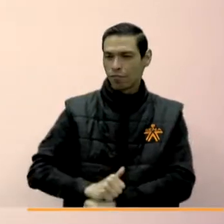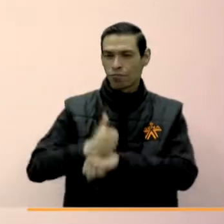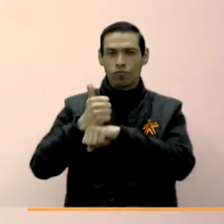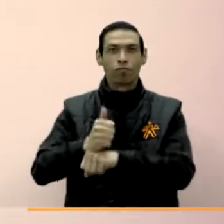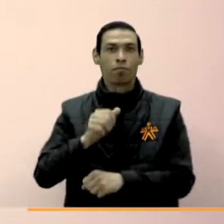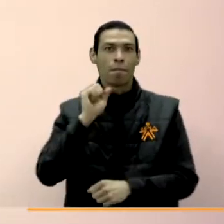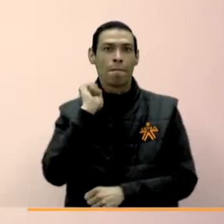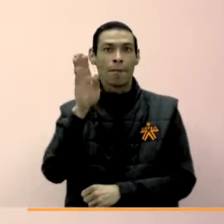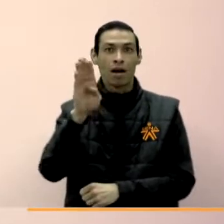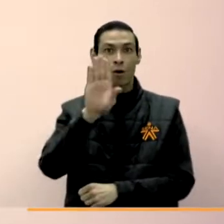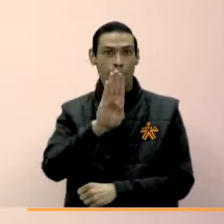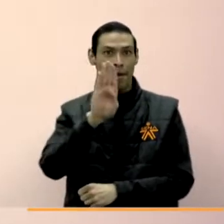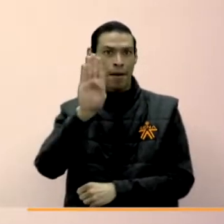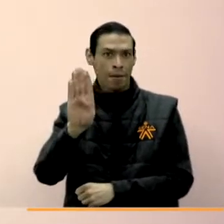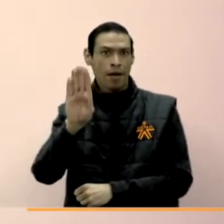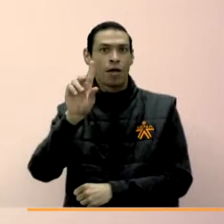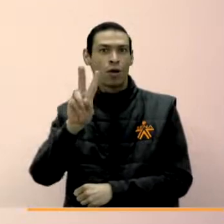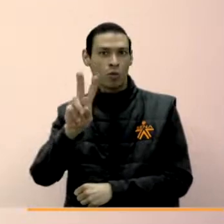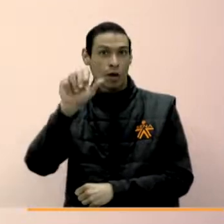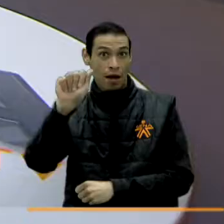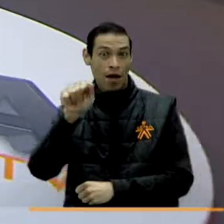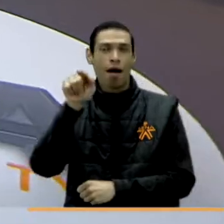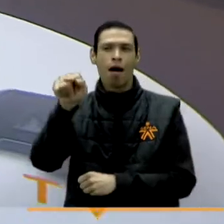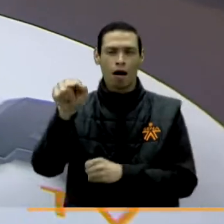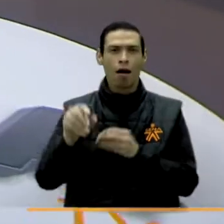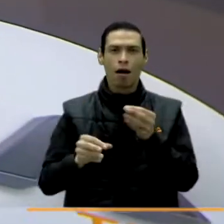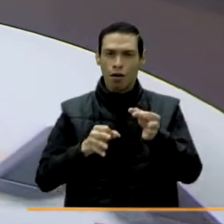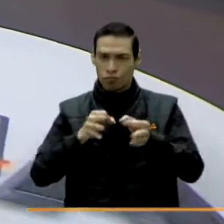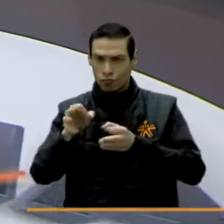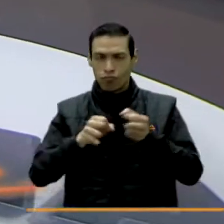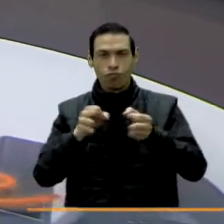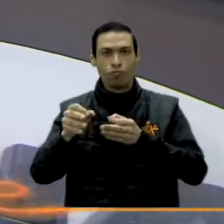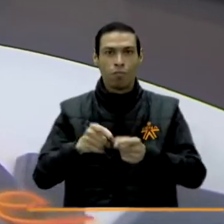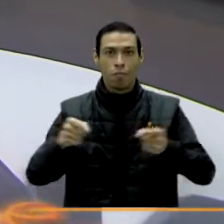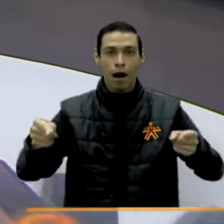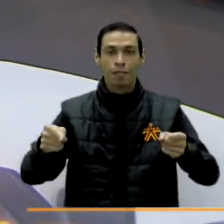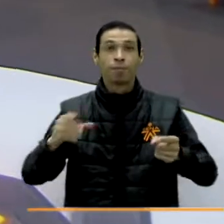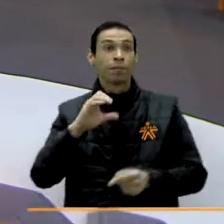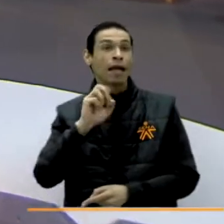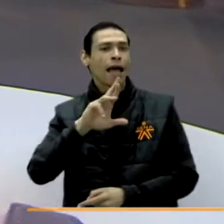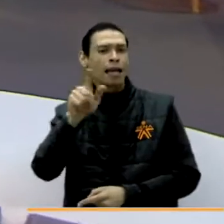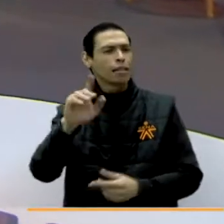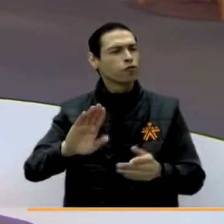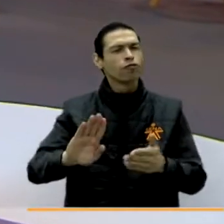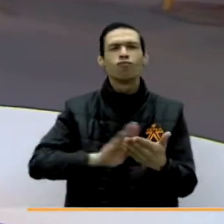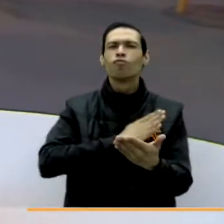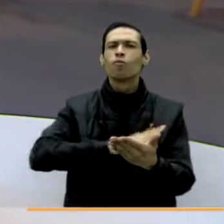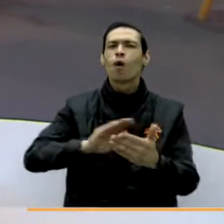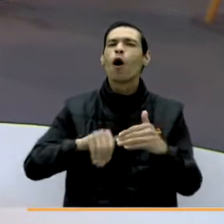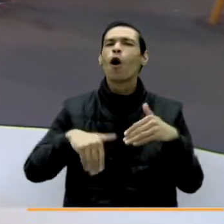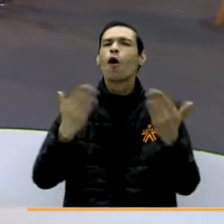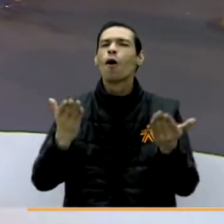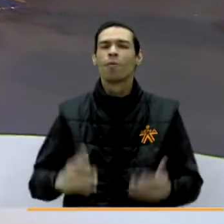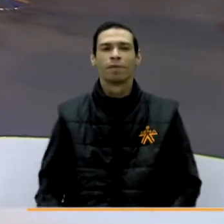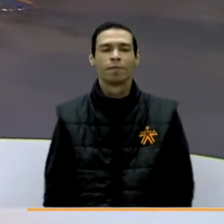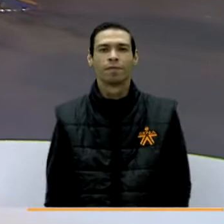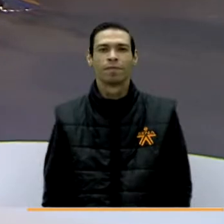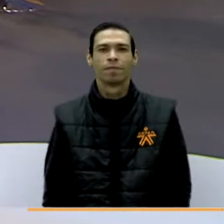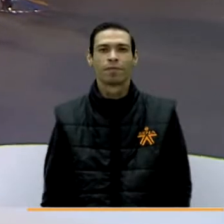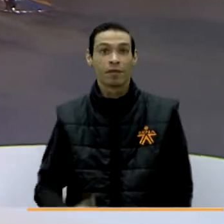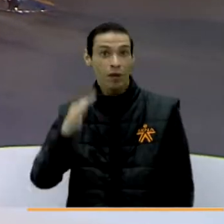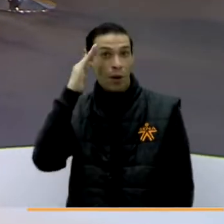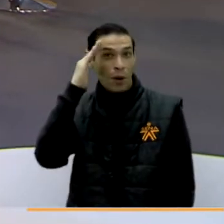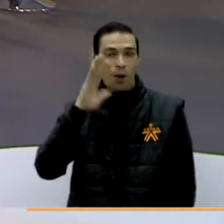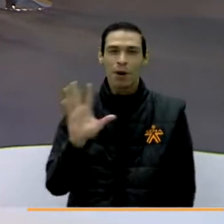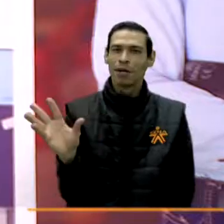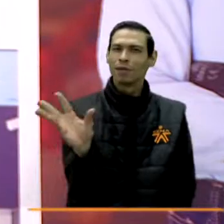como cada programa, otros temas de interés para todos ustedes. Cris, tu turno para empezar con buena música el programa de hoy. Creo que sí Pili, hola, hola Vale,